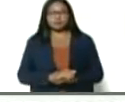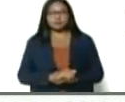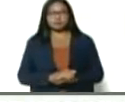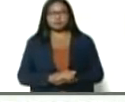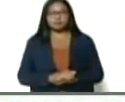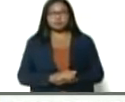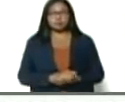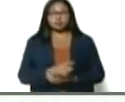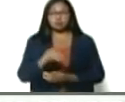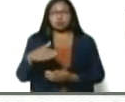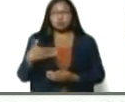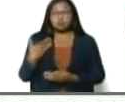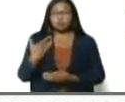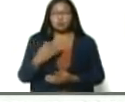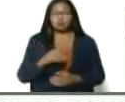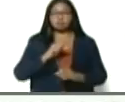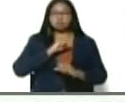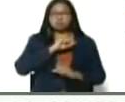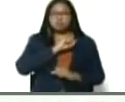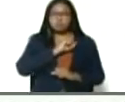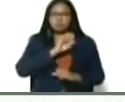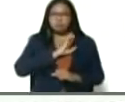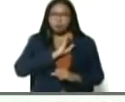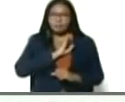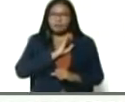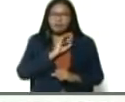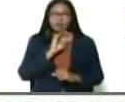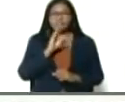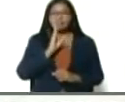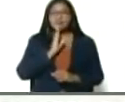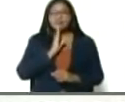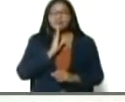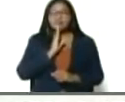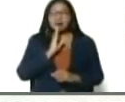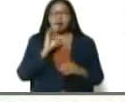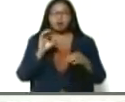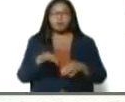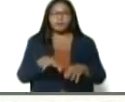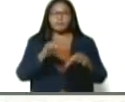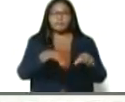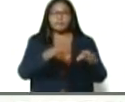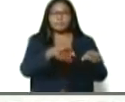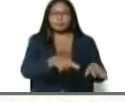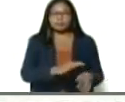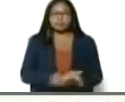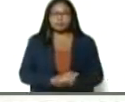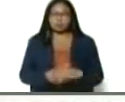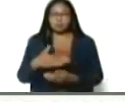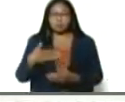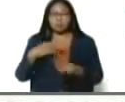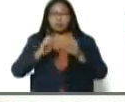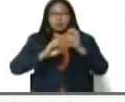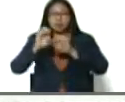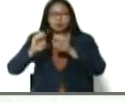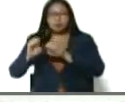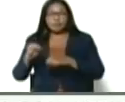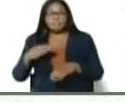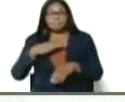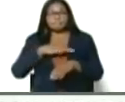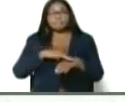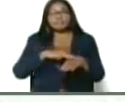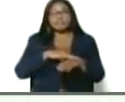pueden ser socios del Banco Agrícola. Con una participación que la vamos a evaluar los ministros del área